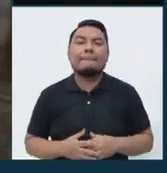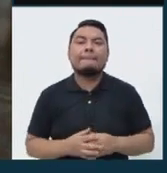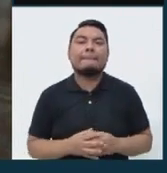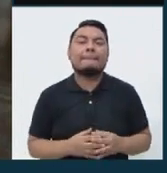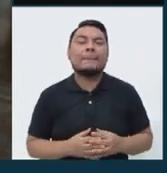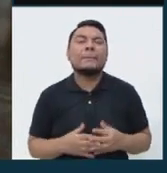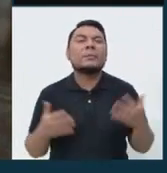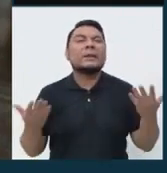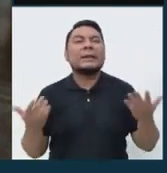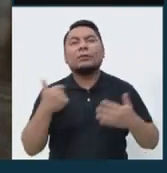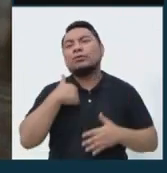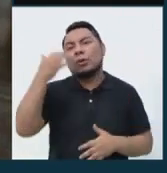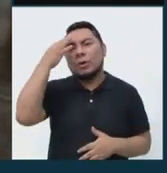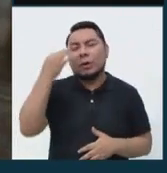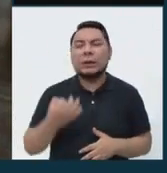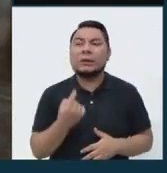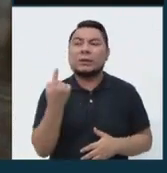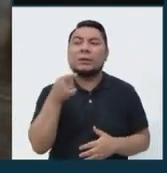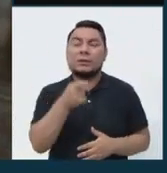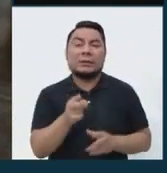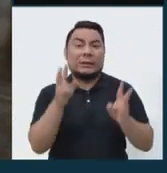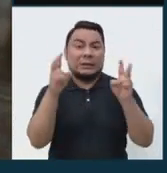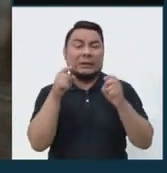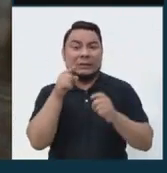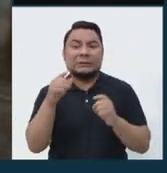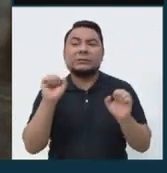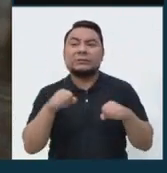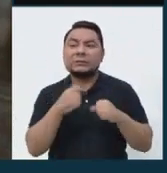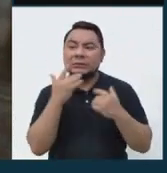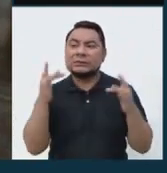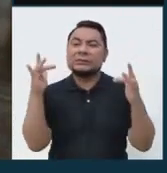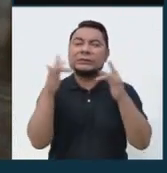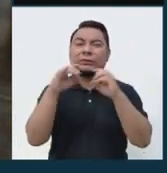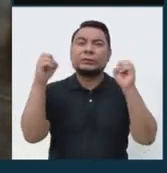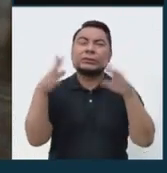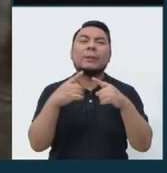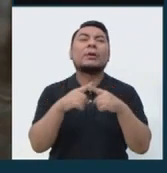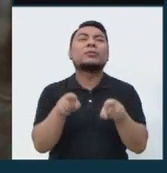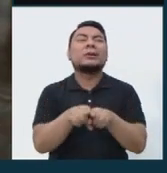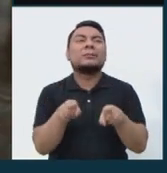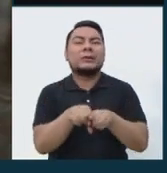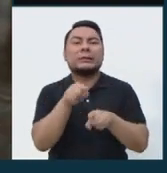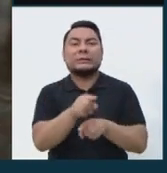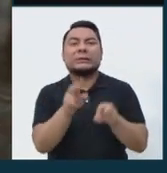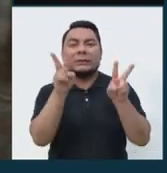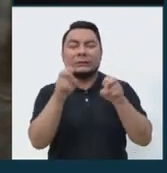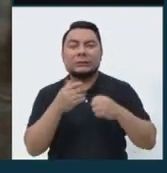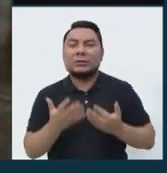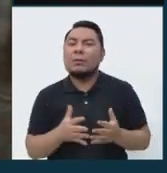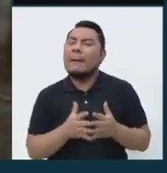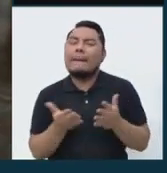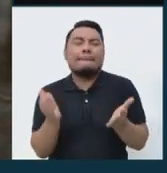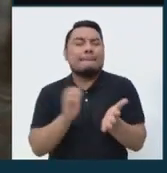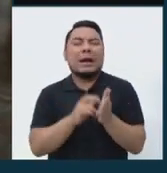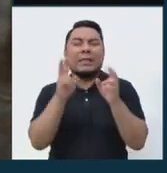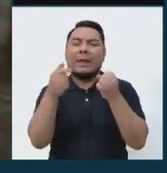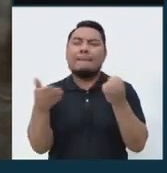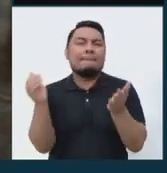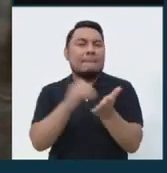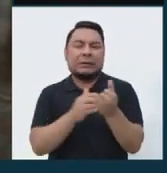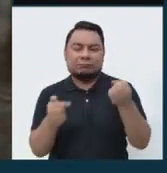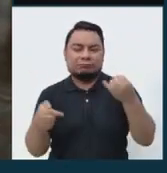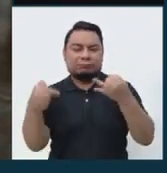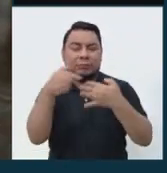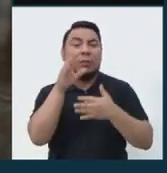Yo creo que no solamente el tema es de electrificación. Creo que es un tema que abarcamos muchas cosas. Por ejemplo,